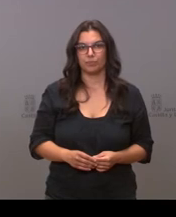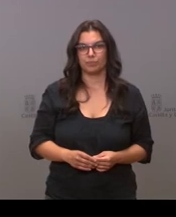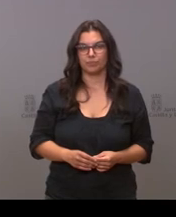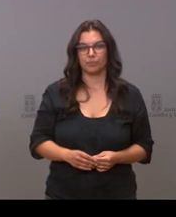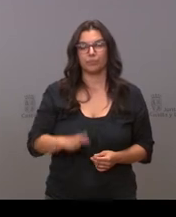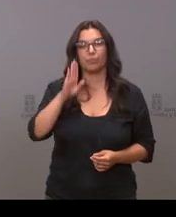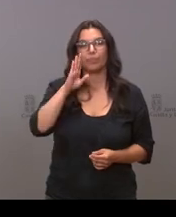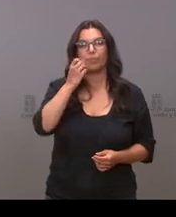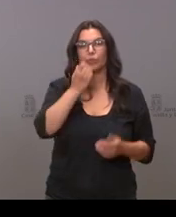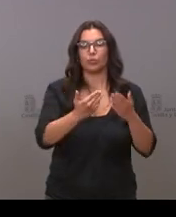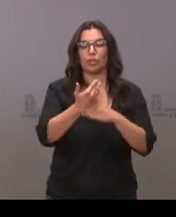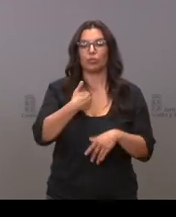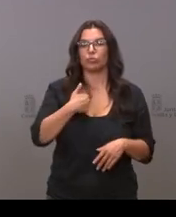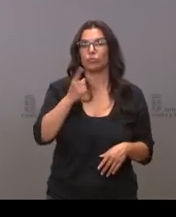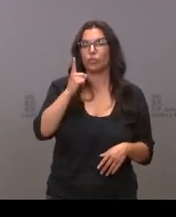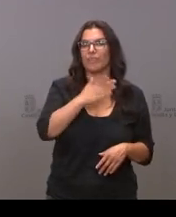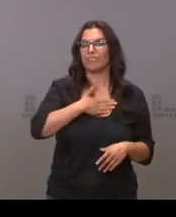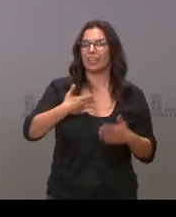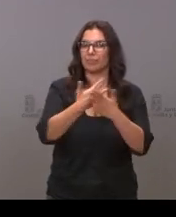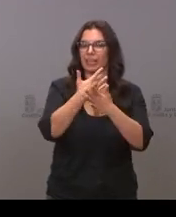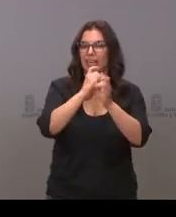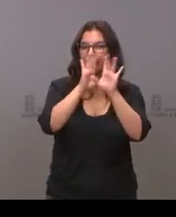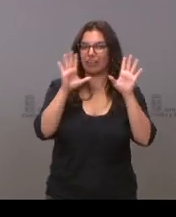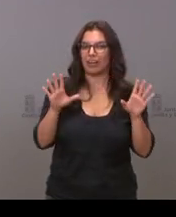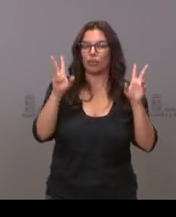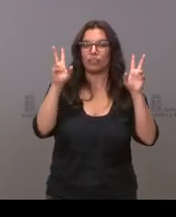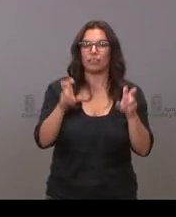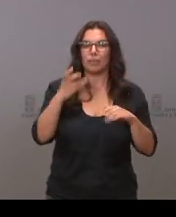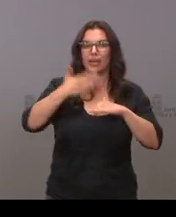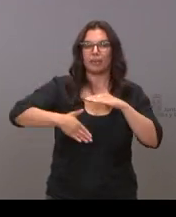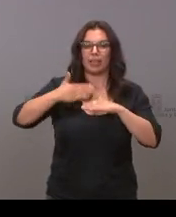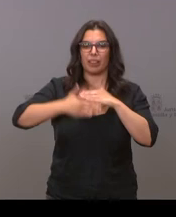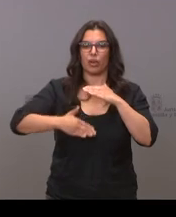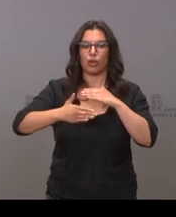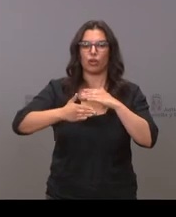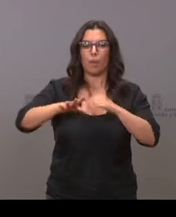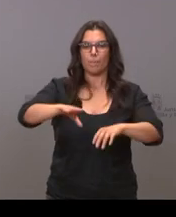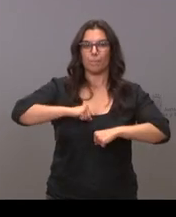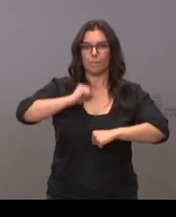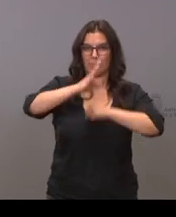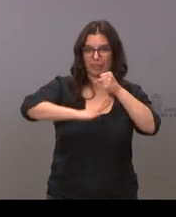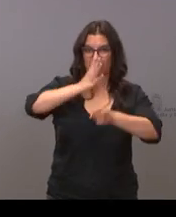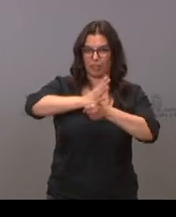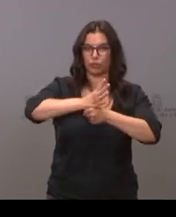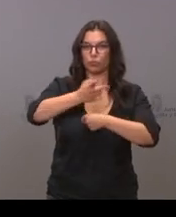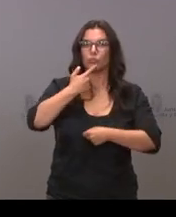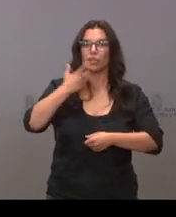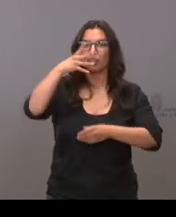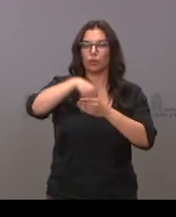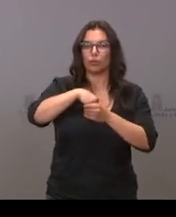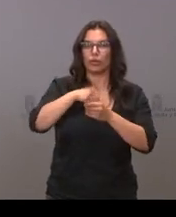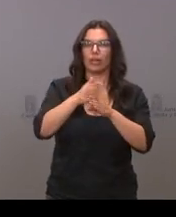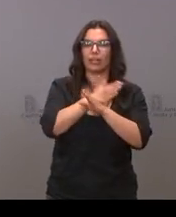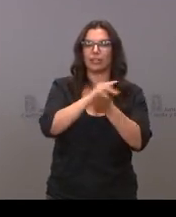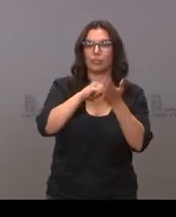Hola buenos días yo solo quería una aclaración respecto a la limitación de mandatos nos comentó que incluía el proyecto de